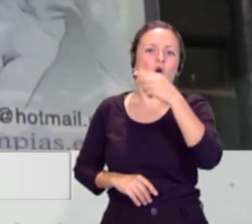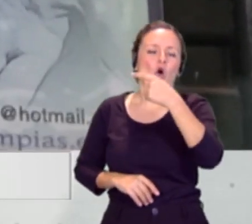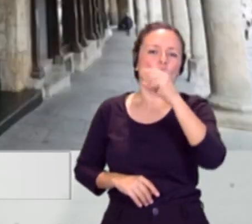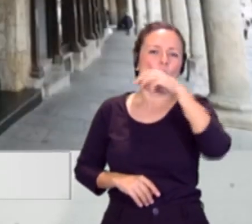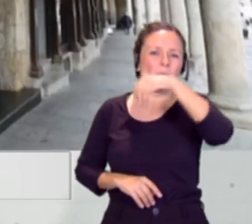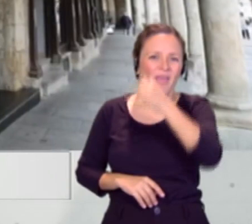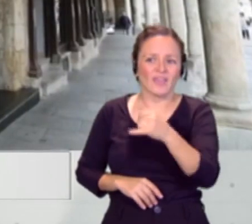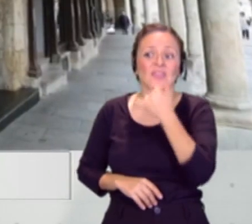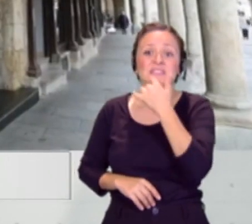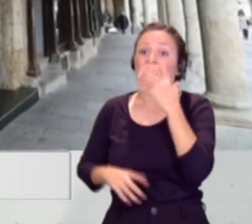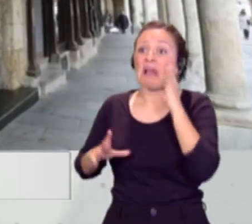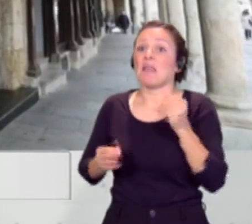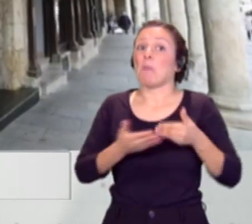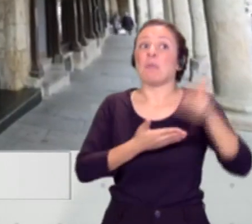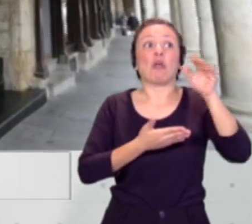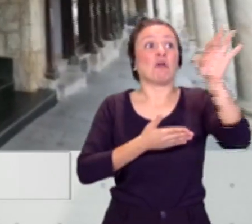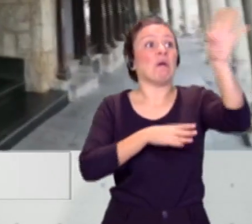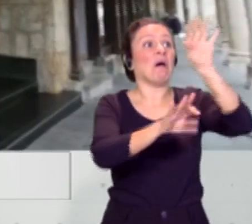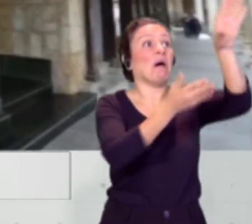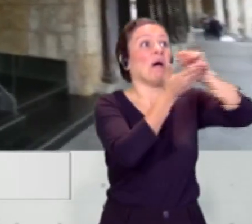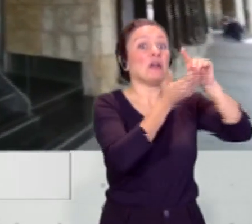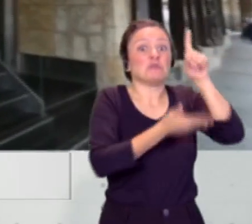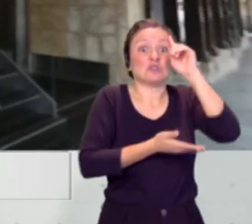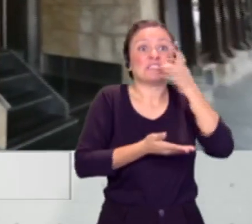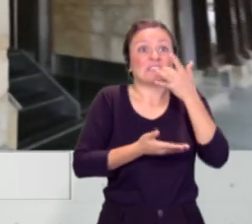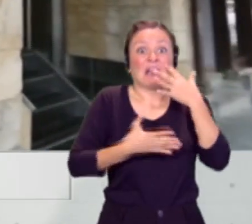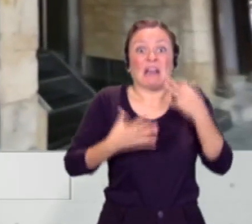prensa y que no sabe si esas informaciones son ciertas o no?